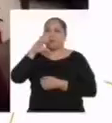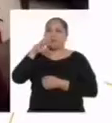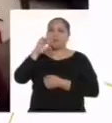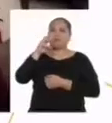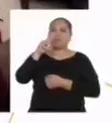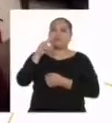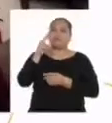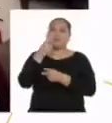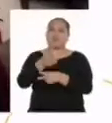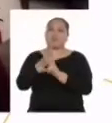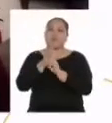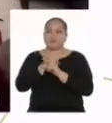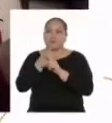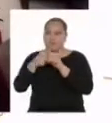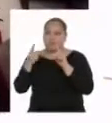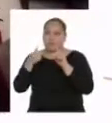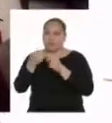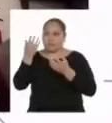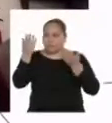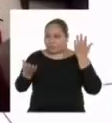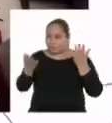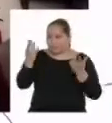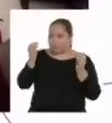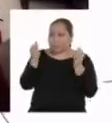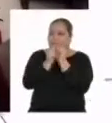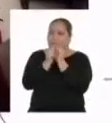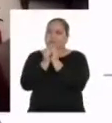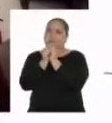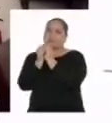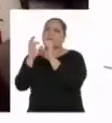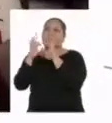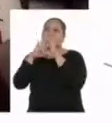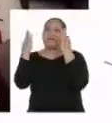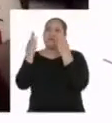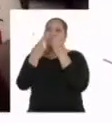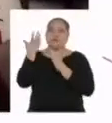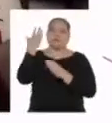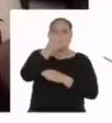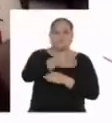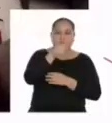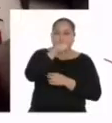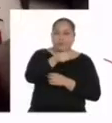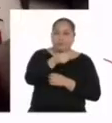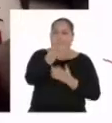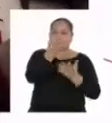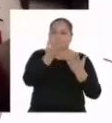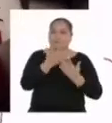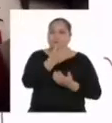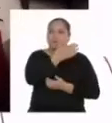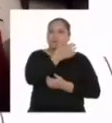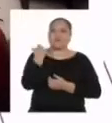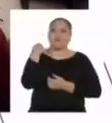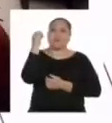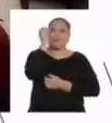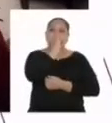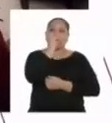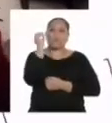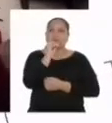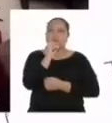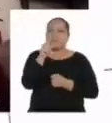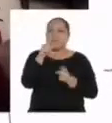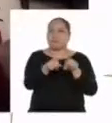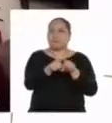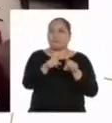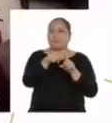diferentes instituciones financieras, los comparé y junto a mi familia decidimos ir por la alternativa que nos ofreciera las mejores tasas de interés.